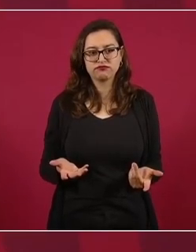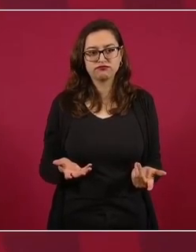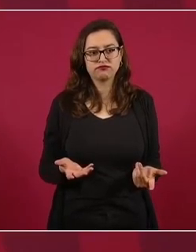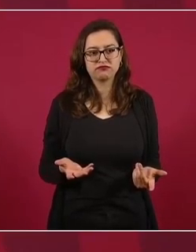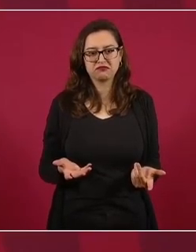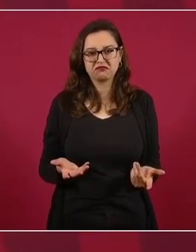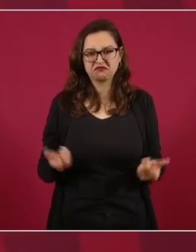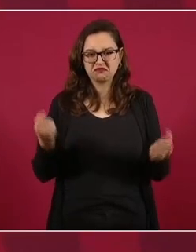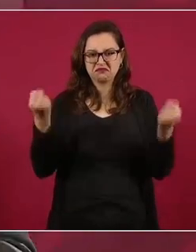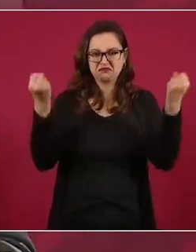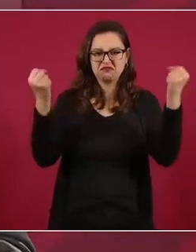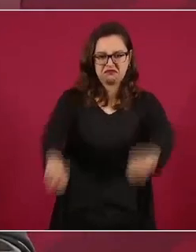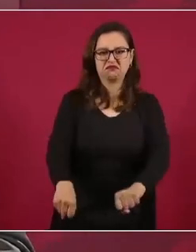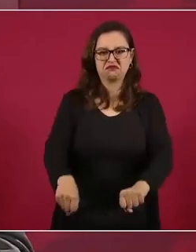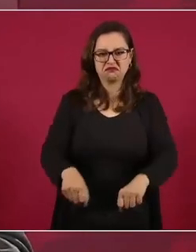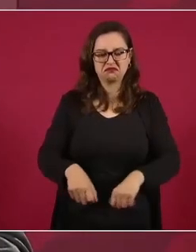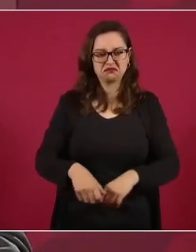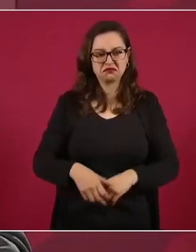dictatorial.